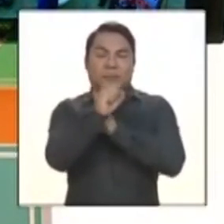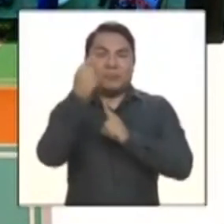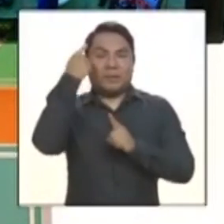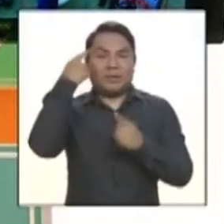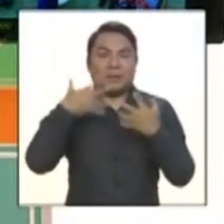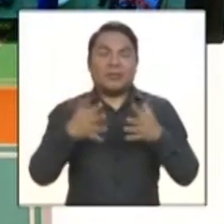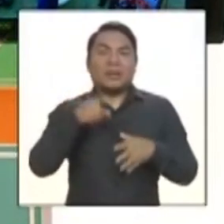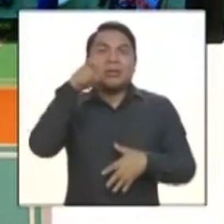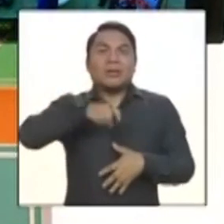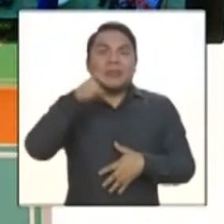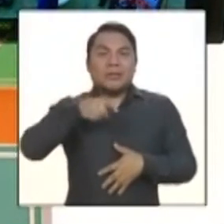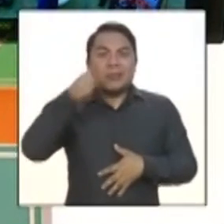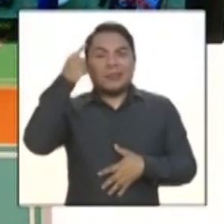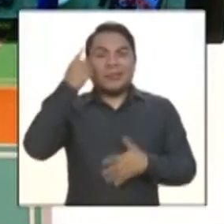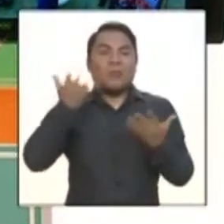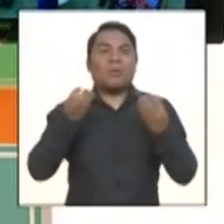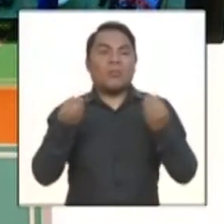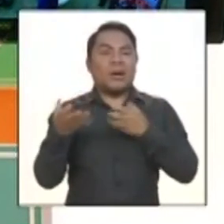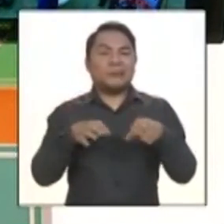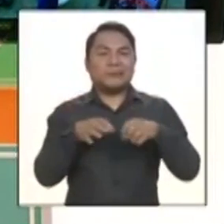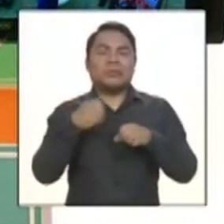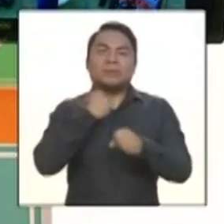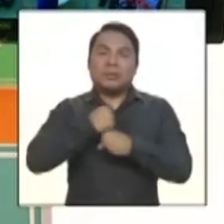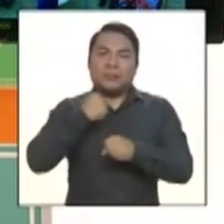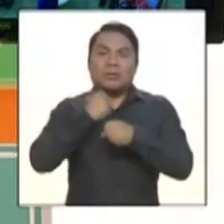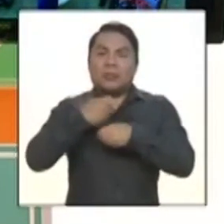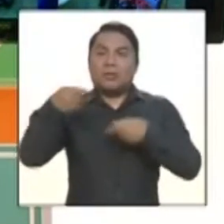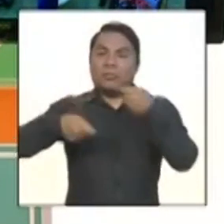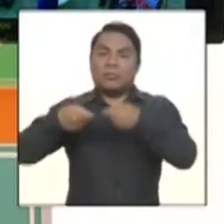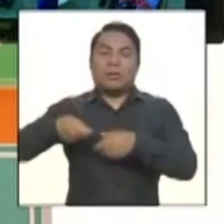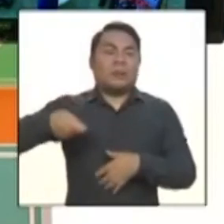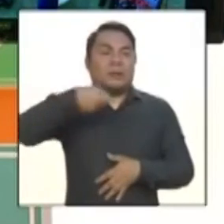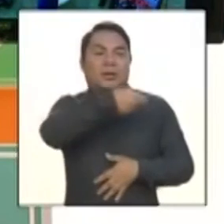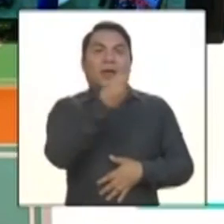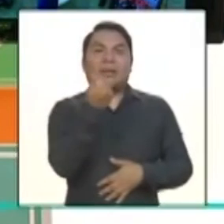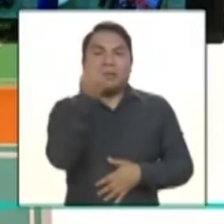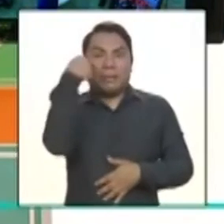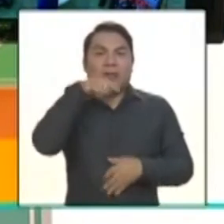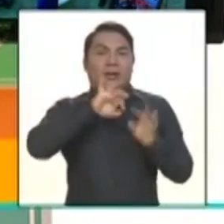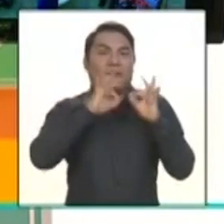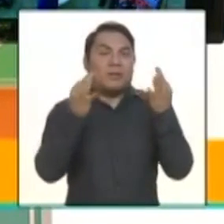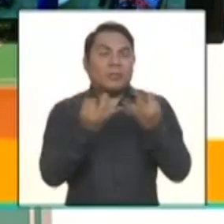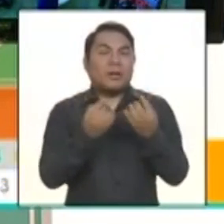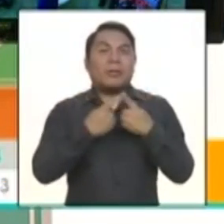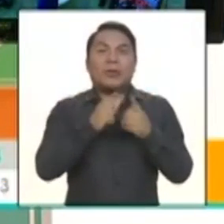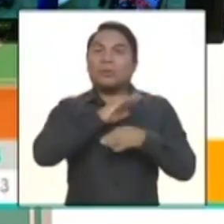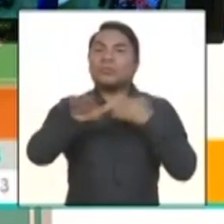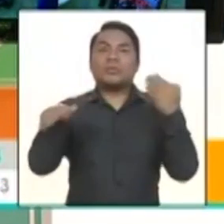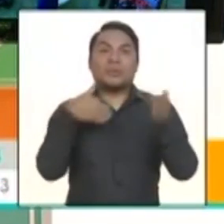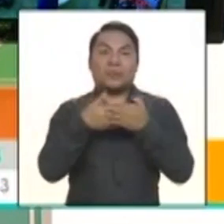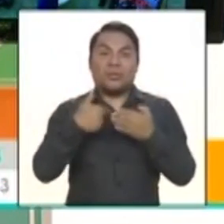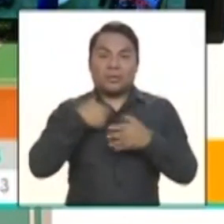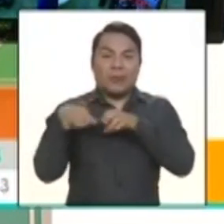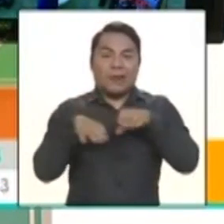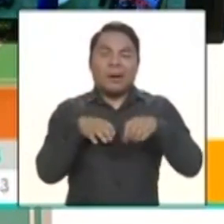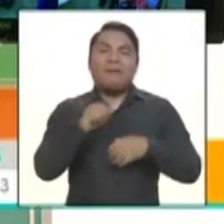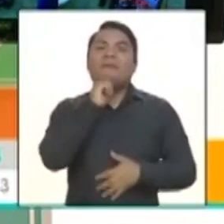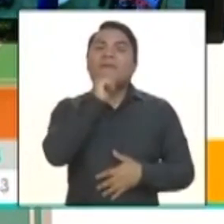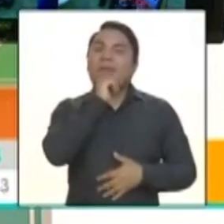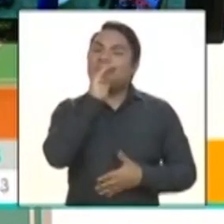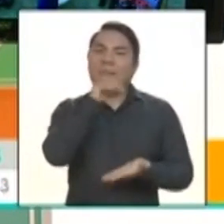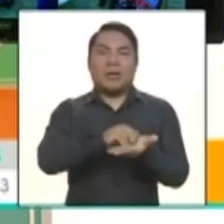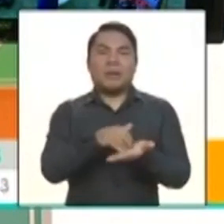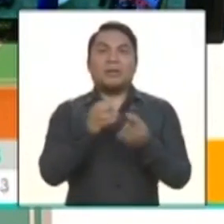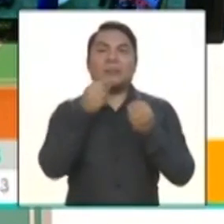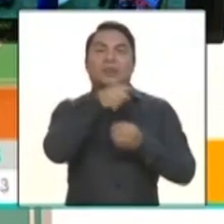los medios necesarios, trabajar y seguir mandando dinero para la familia. Pero así, todo lo que hagan no es suficiente porque la